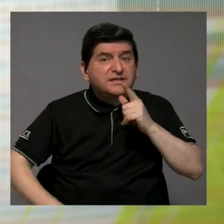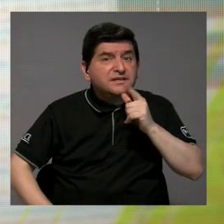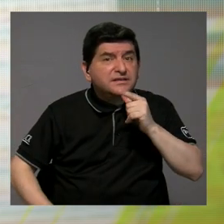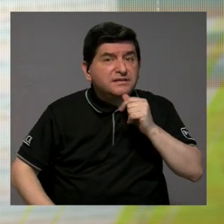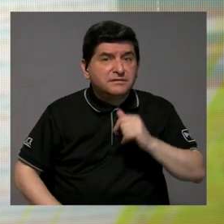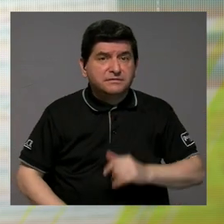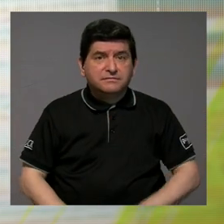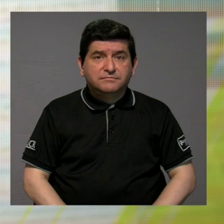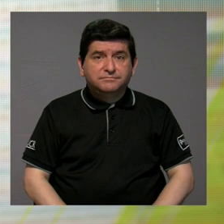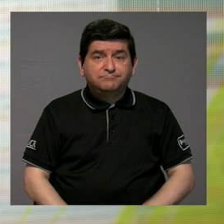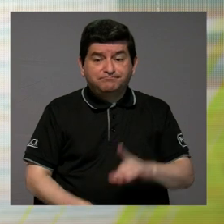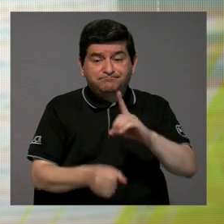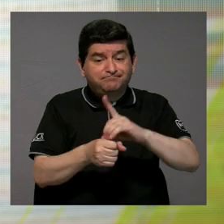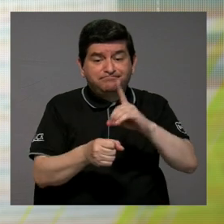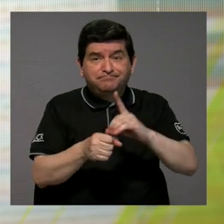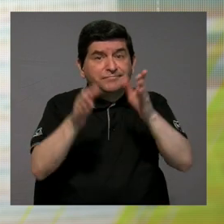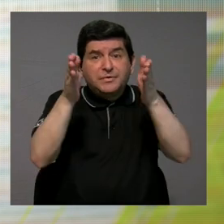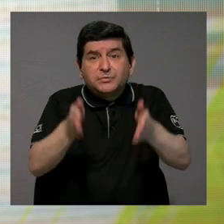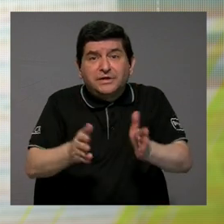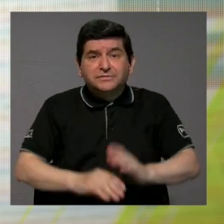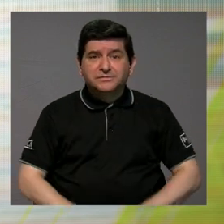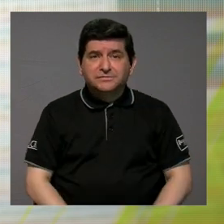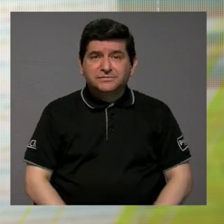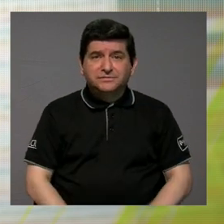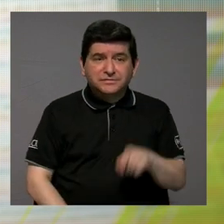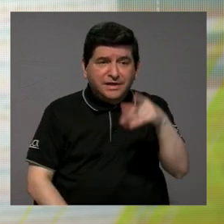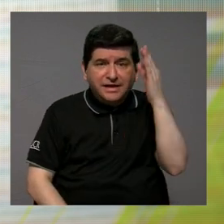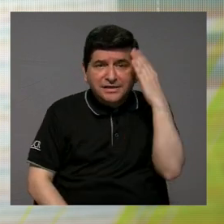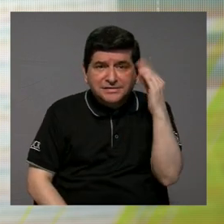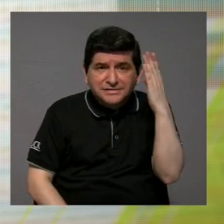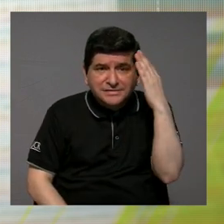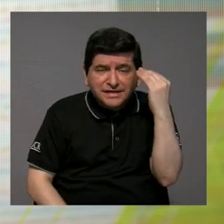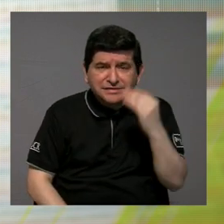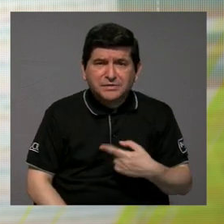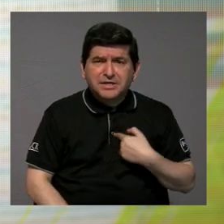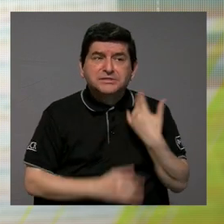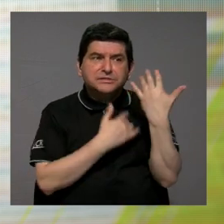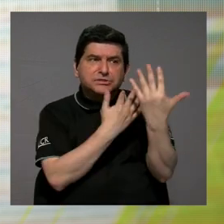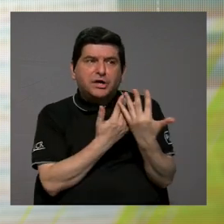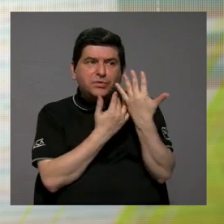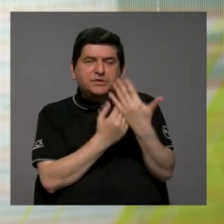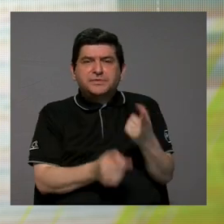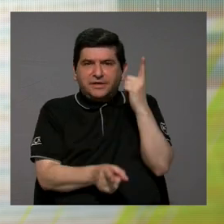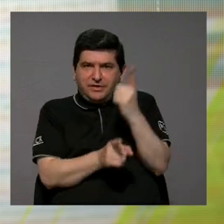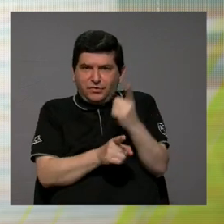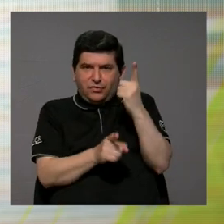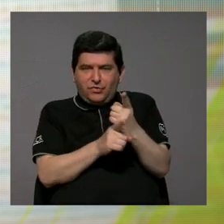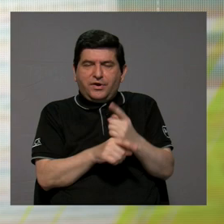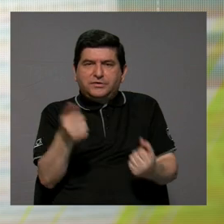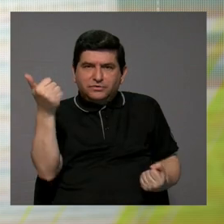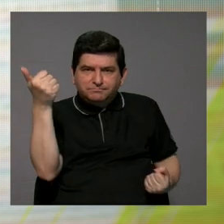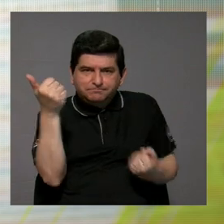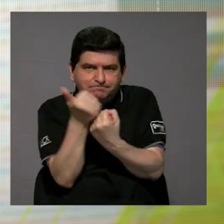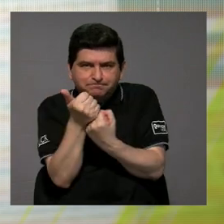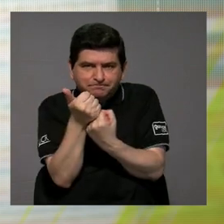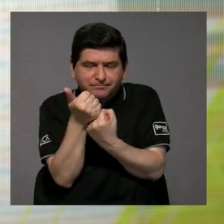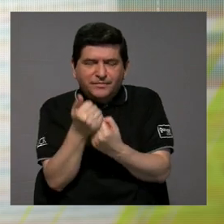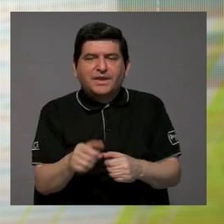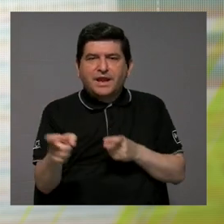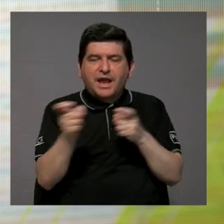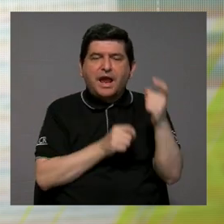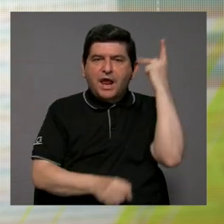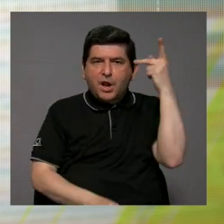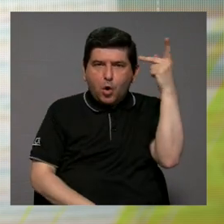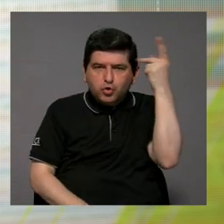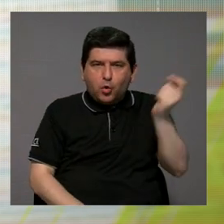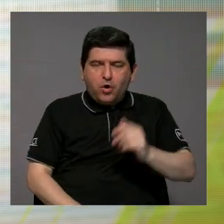de los congresistas. Esa experiencia uno esperaría que efectivamente juegue a favor también para el